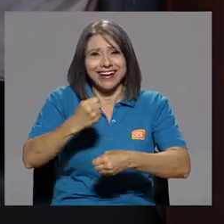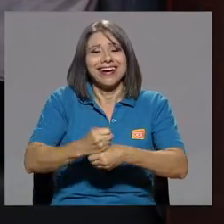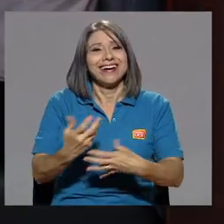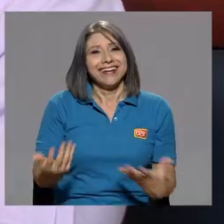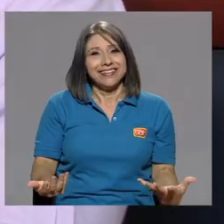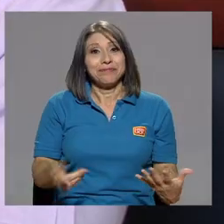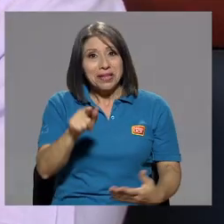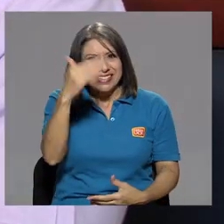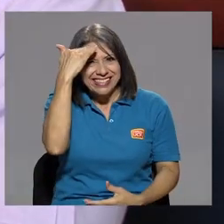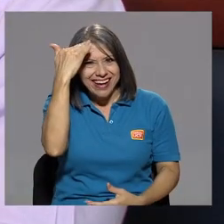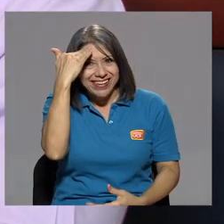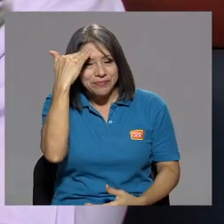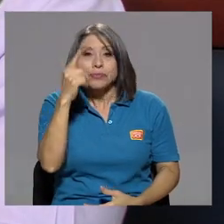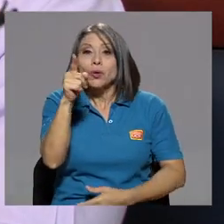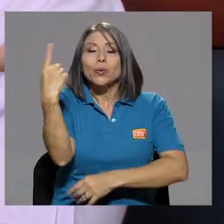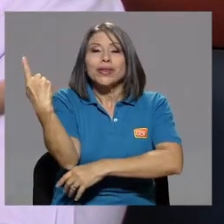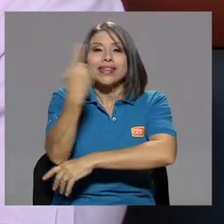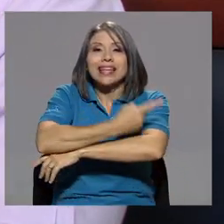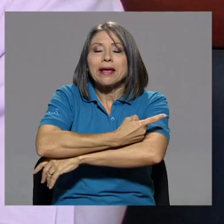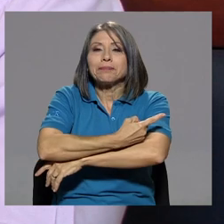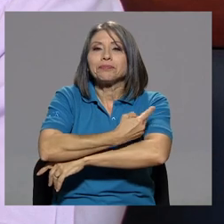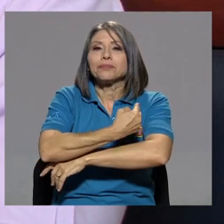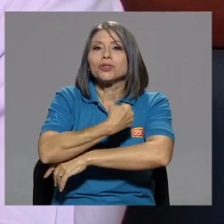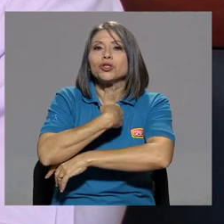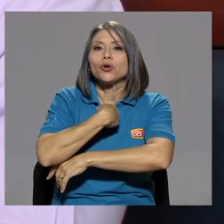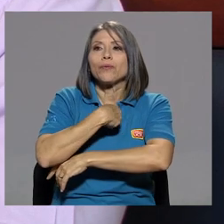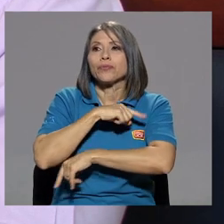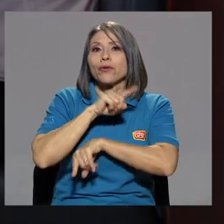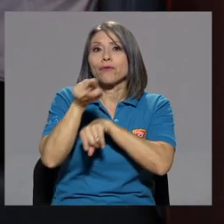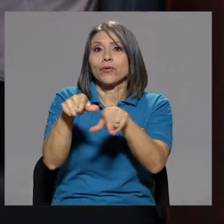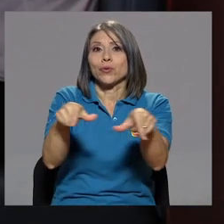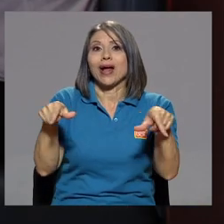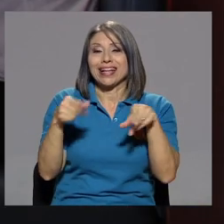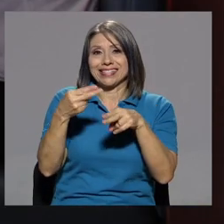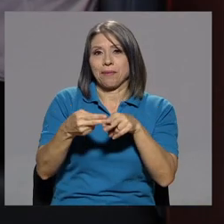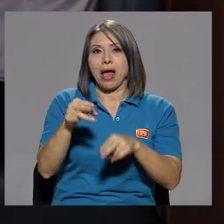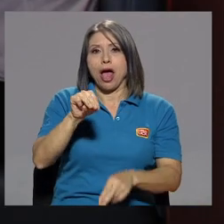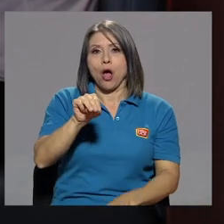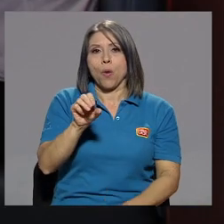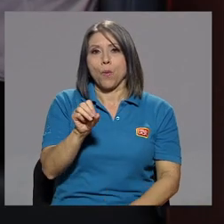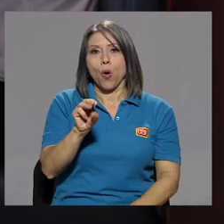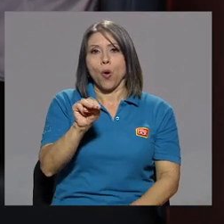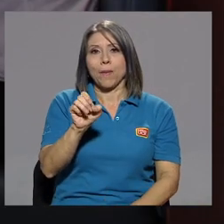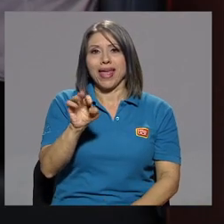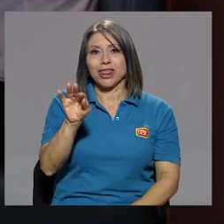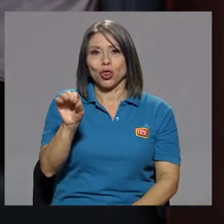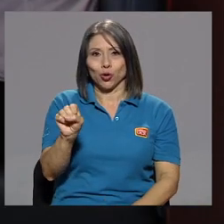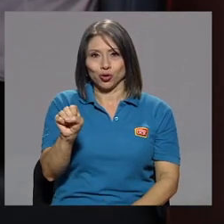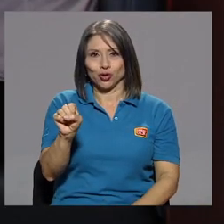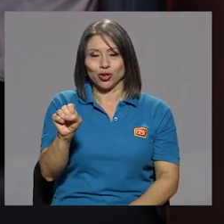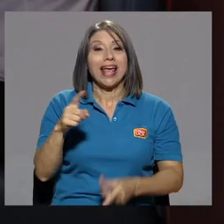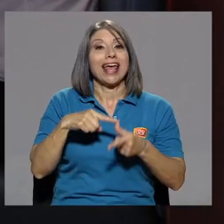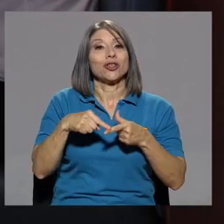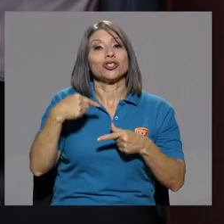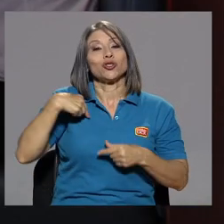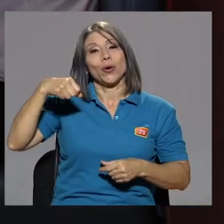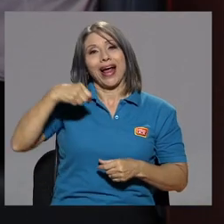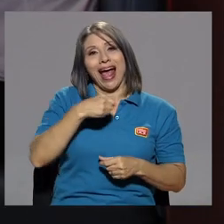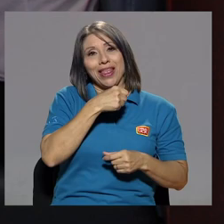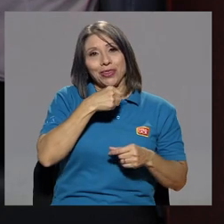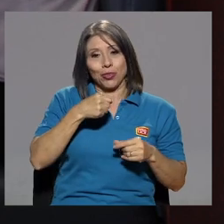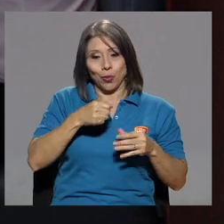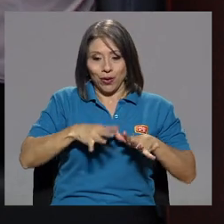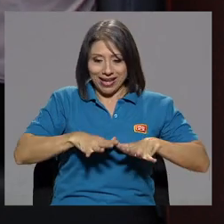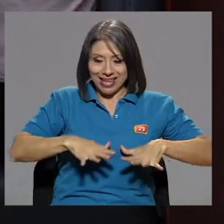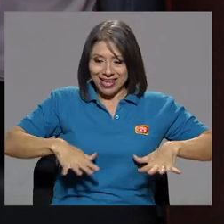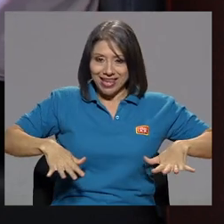Así es que ya saben que un día estaba en Momentos y Momentos tenía, yo canto aquí y era una media